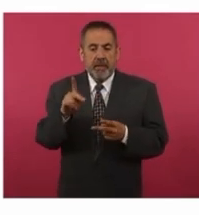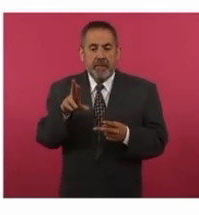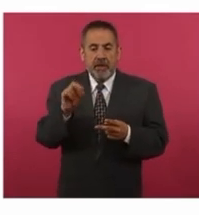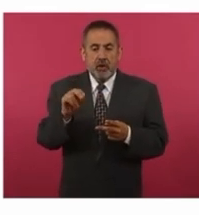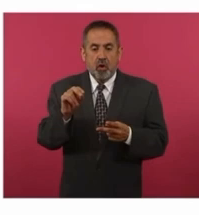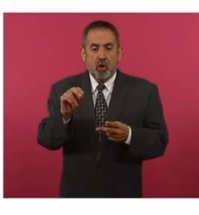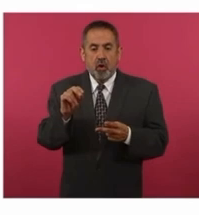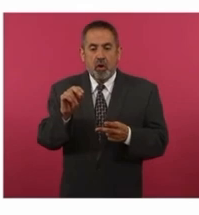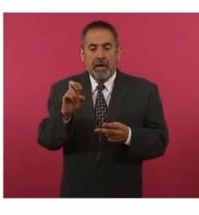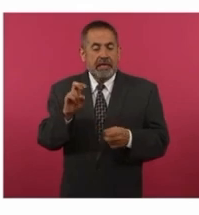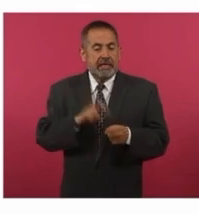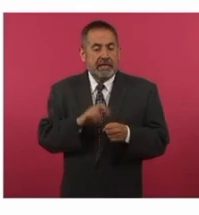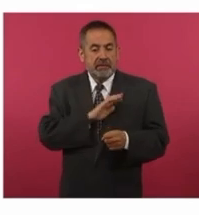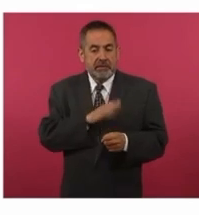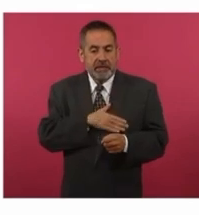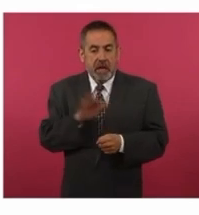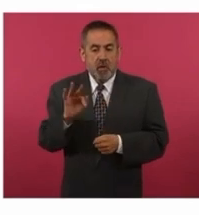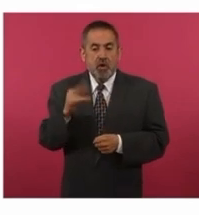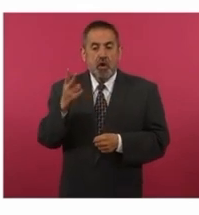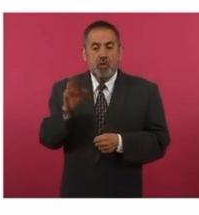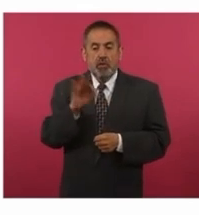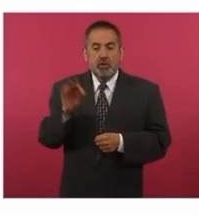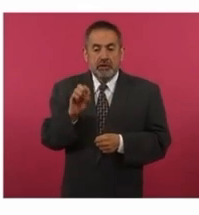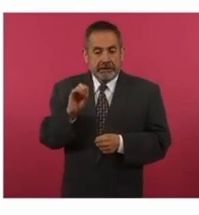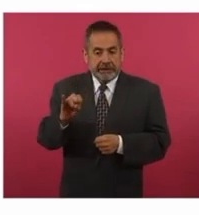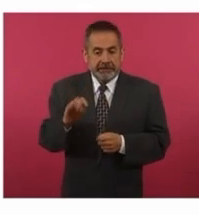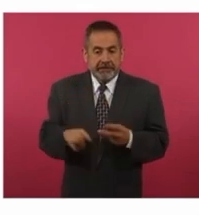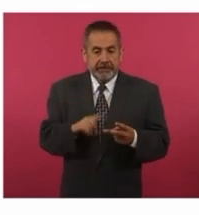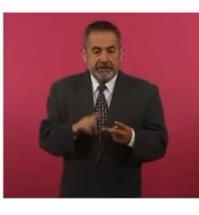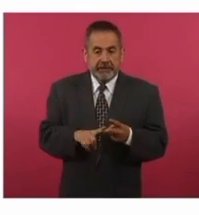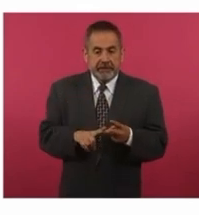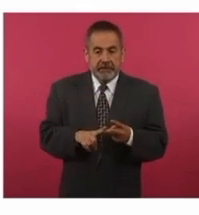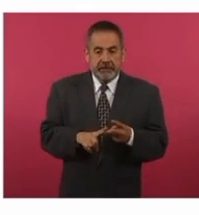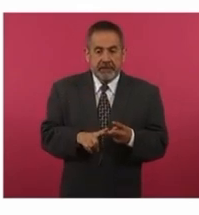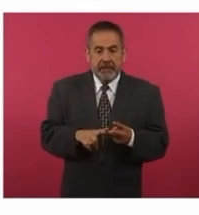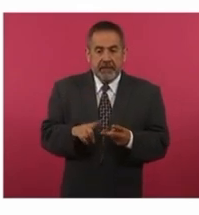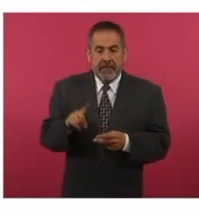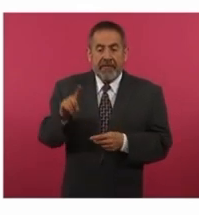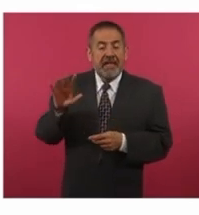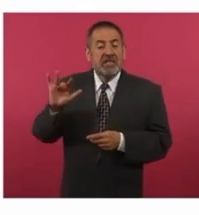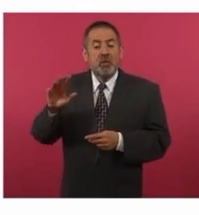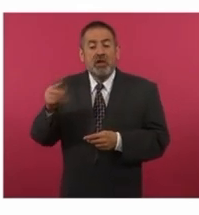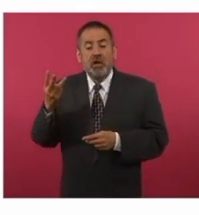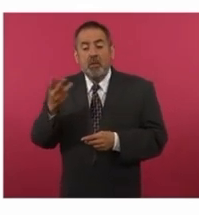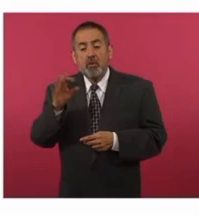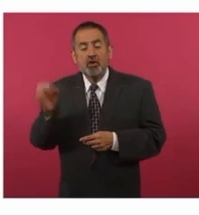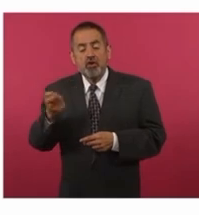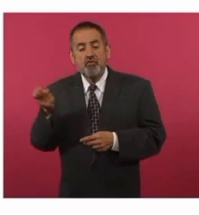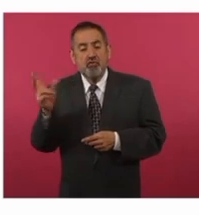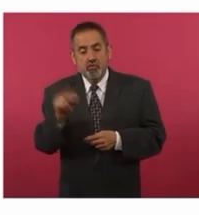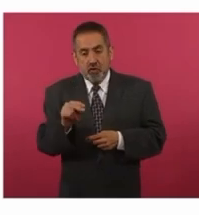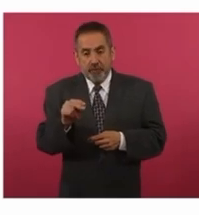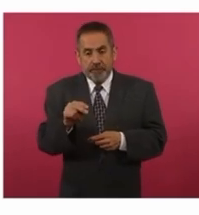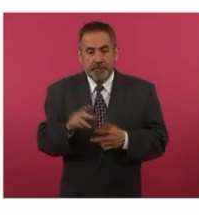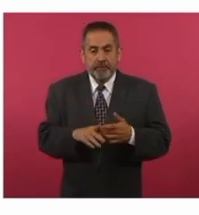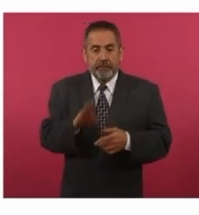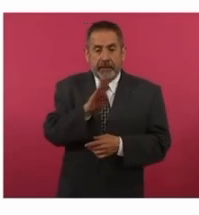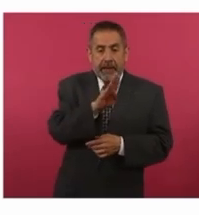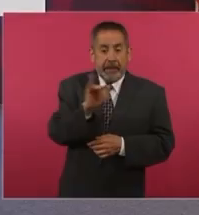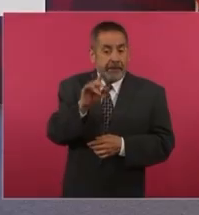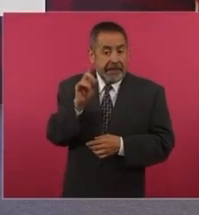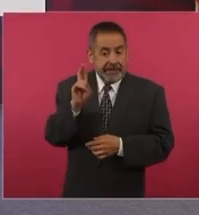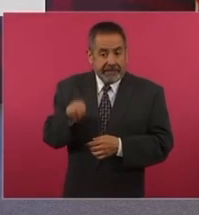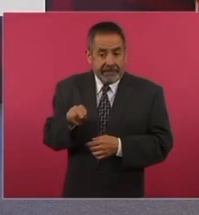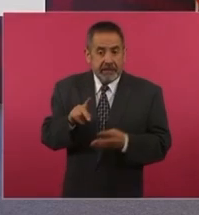España, con el 42 por ciento de aprobación y el 53 por ciento de desaprobación. Joe Biden, de Estados